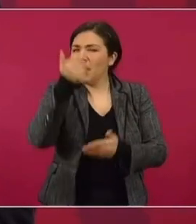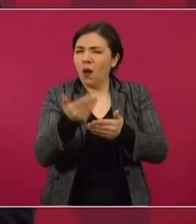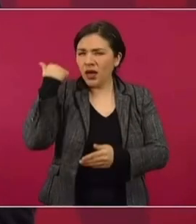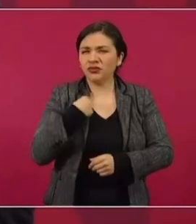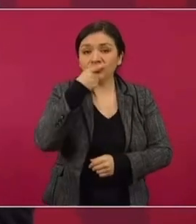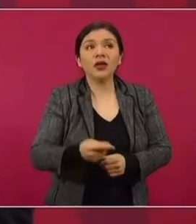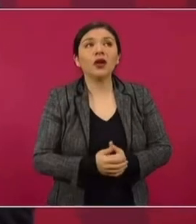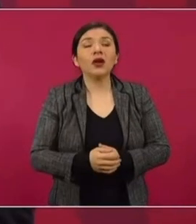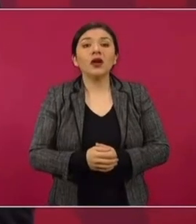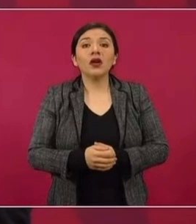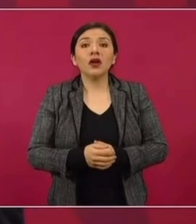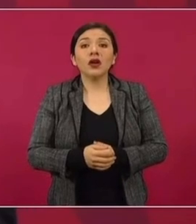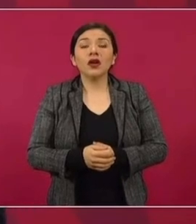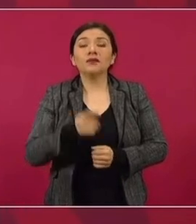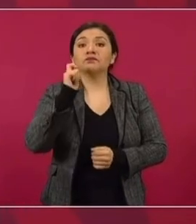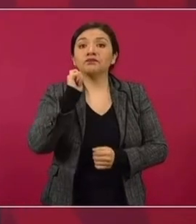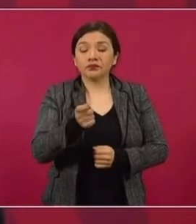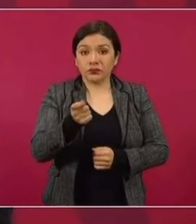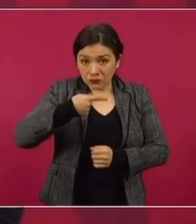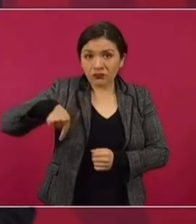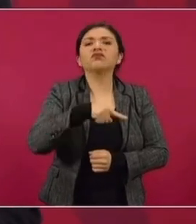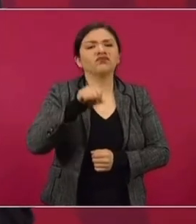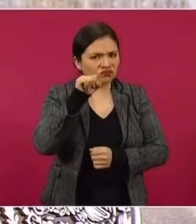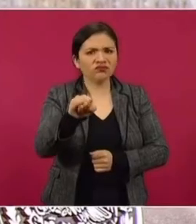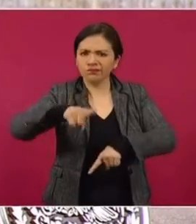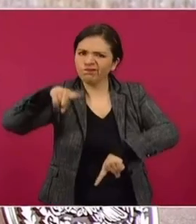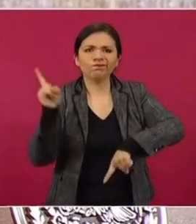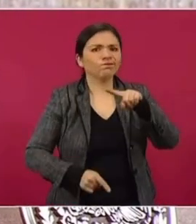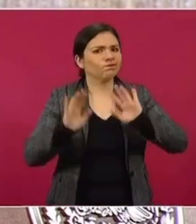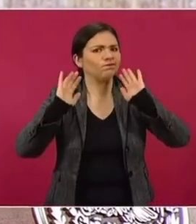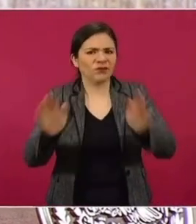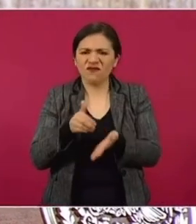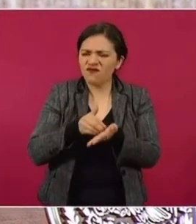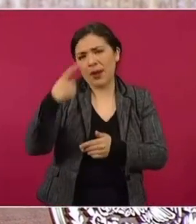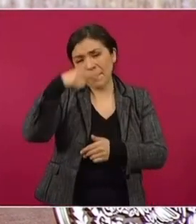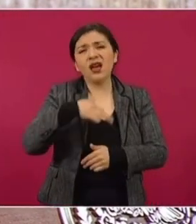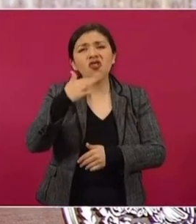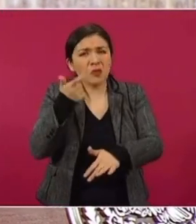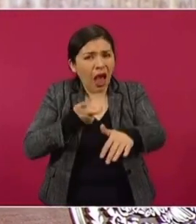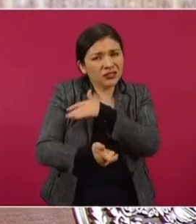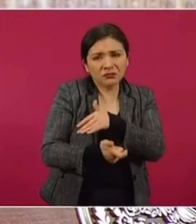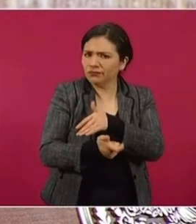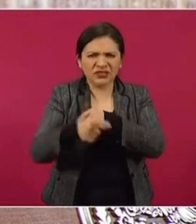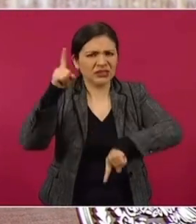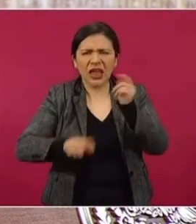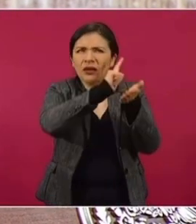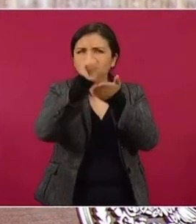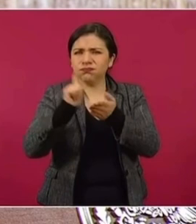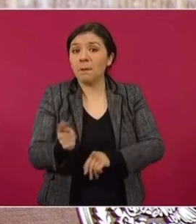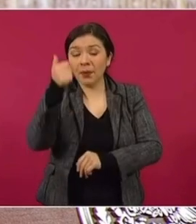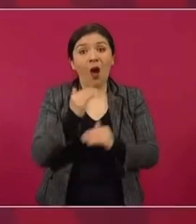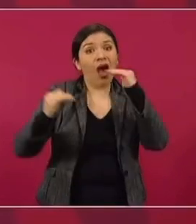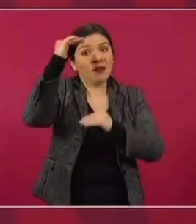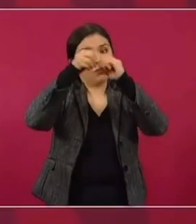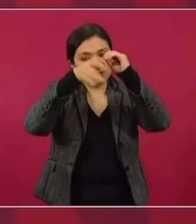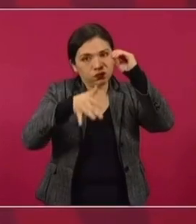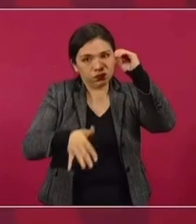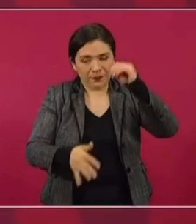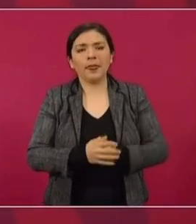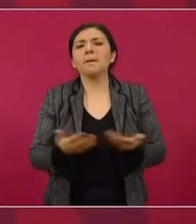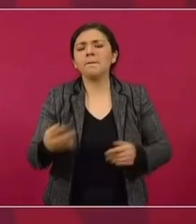que íbamos a erradicar, íbamos a desterrar la corrupción de arriba para abajo. Entre otras cosas,